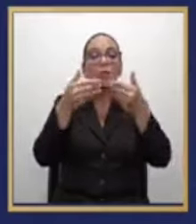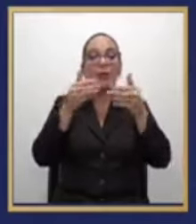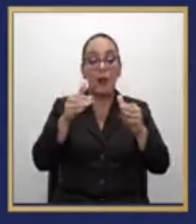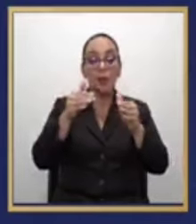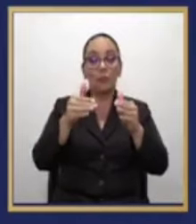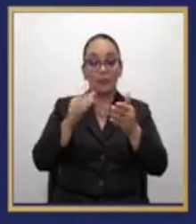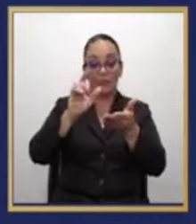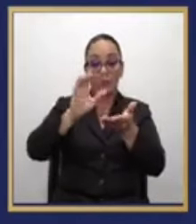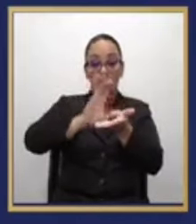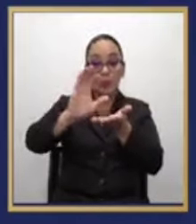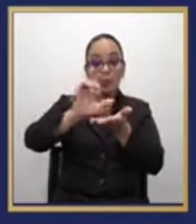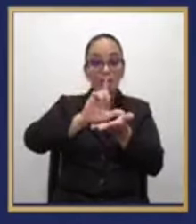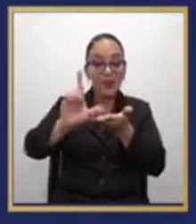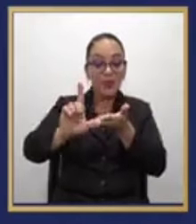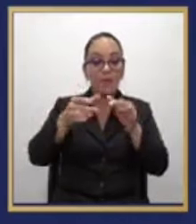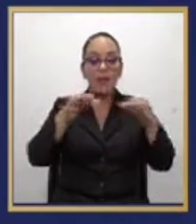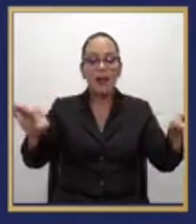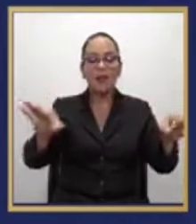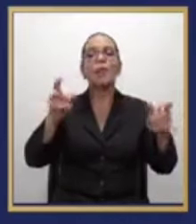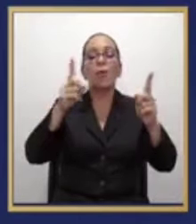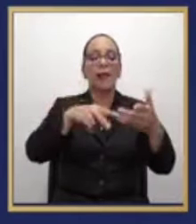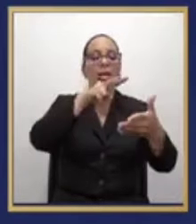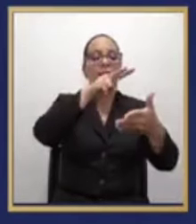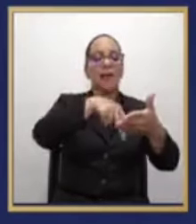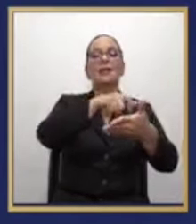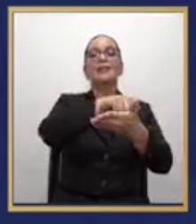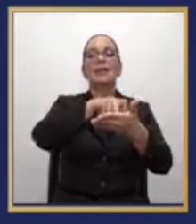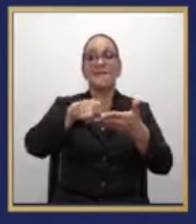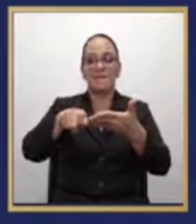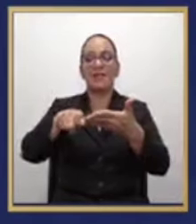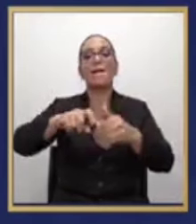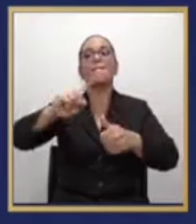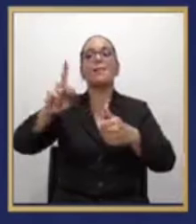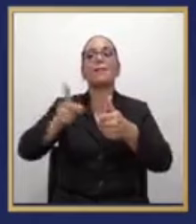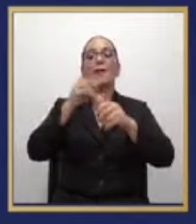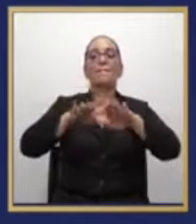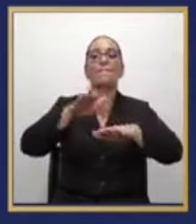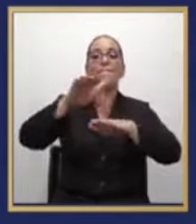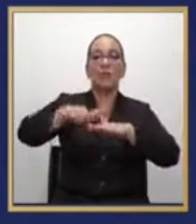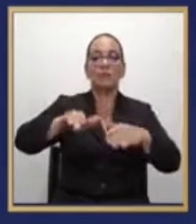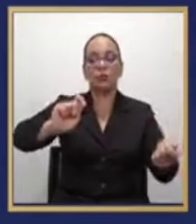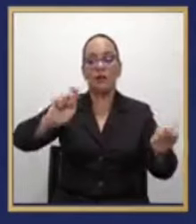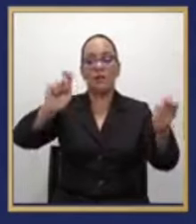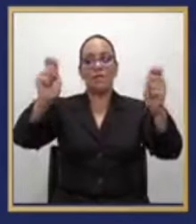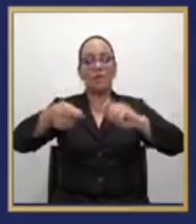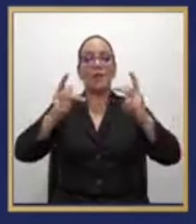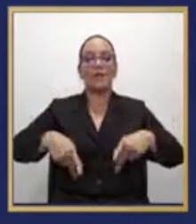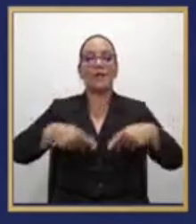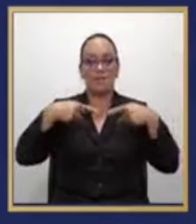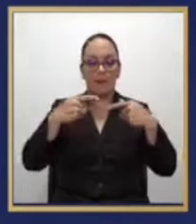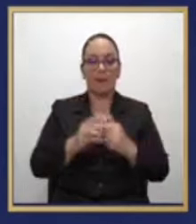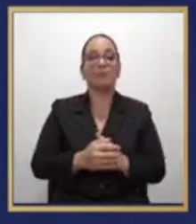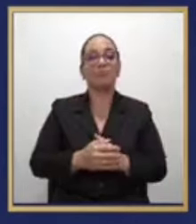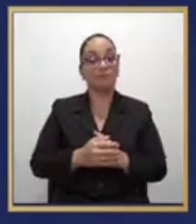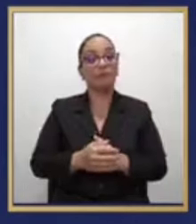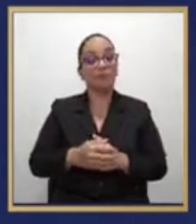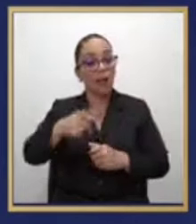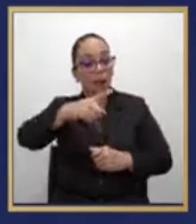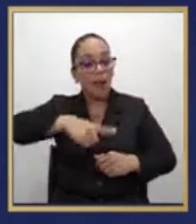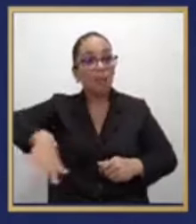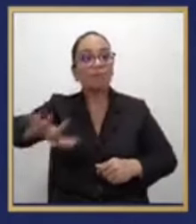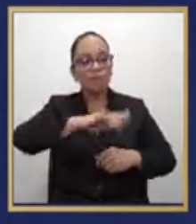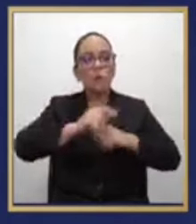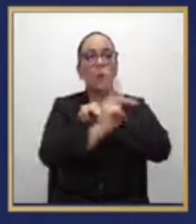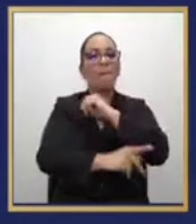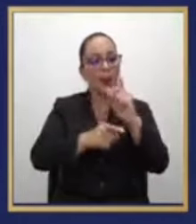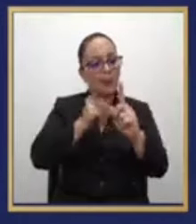escolar, que es leer y escribir el primer paso para transformar vidas. Seamos un país de lectores,